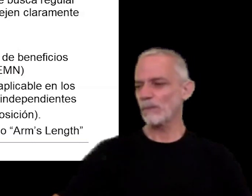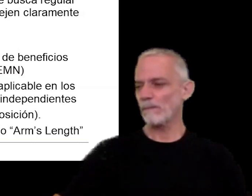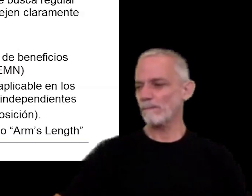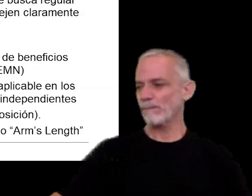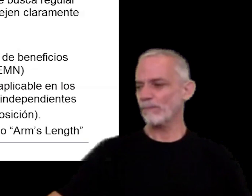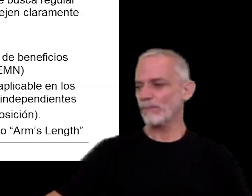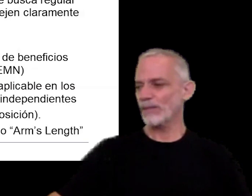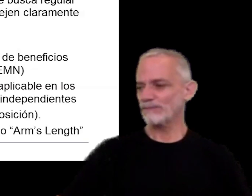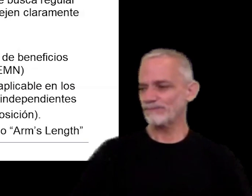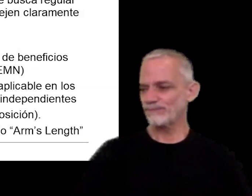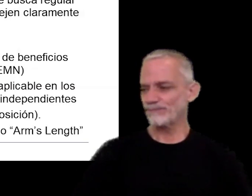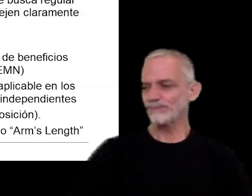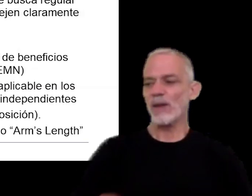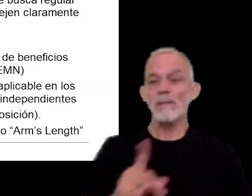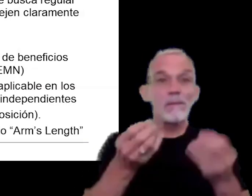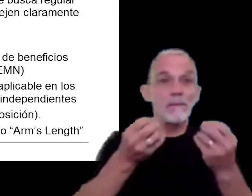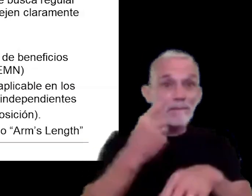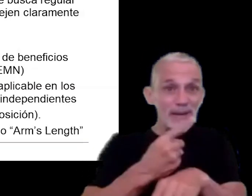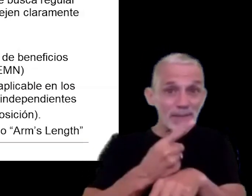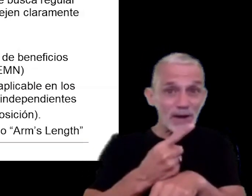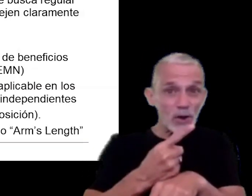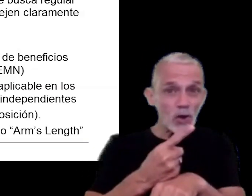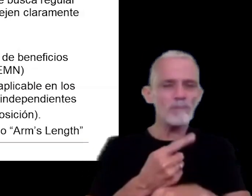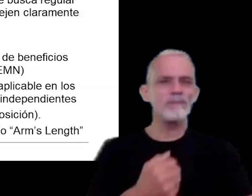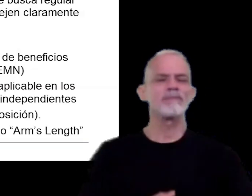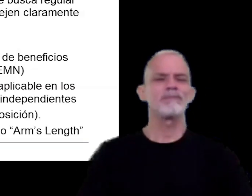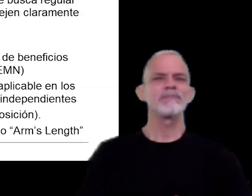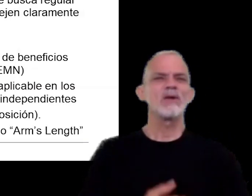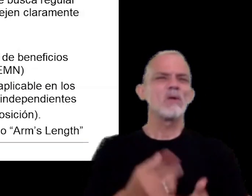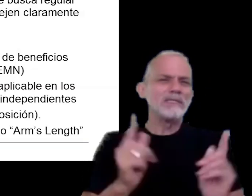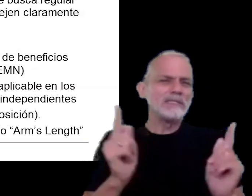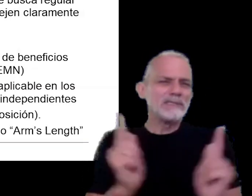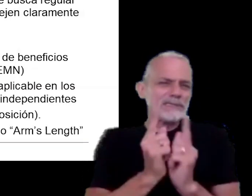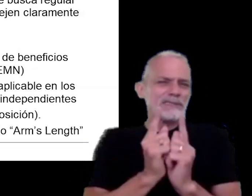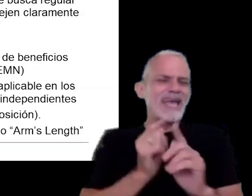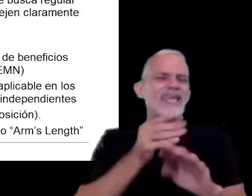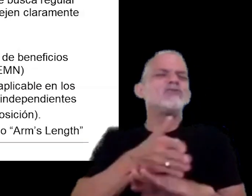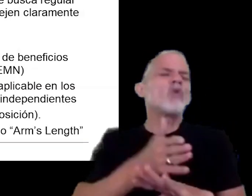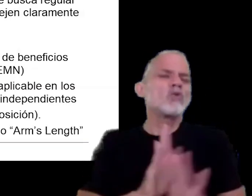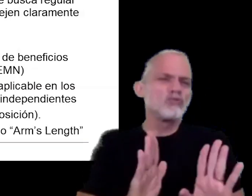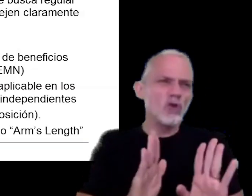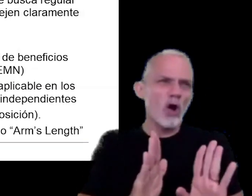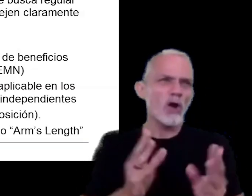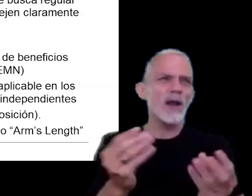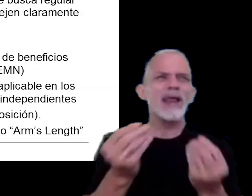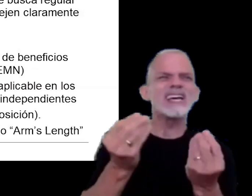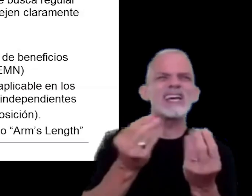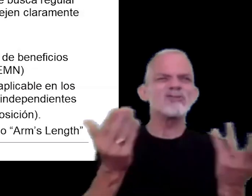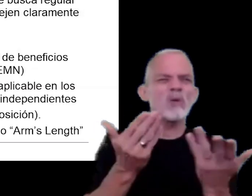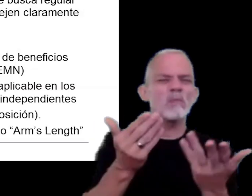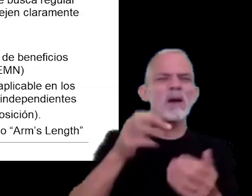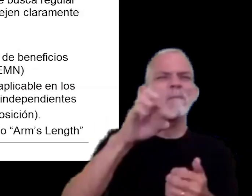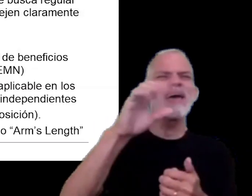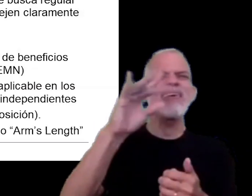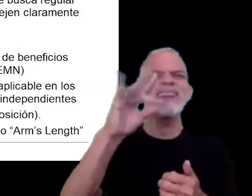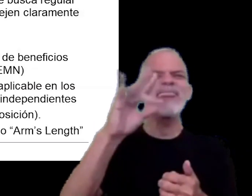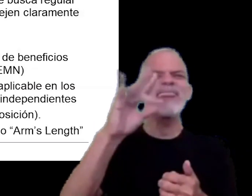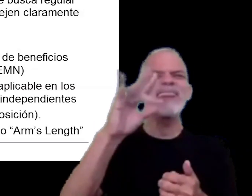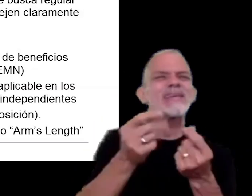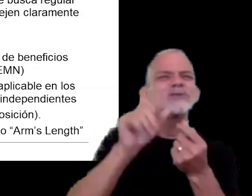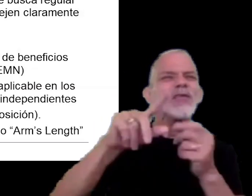para empezar con una breve introducción sobre qué son los precios de transferencia